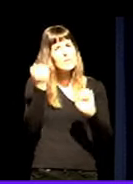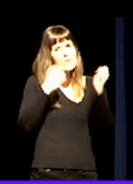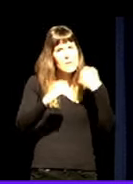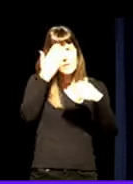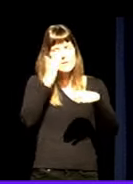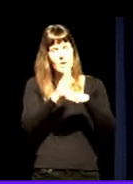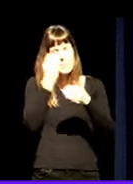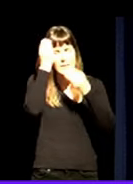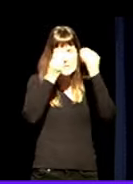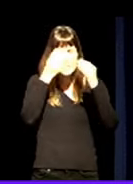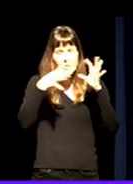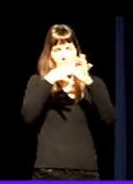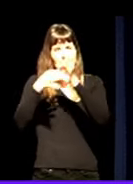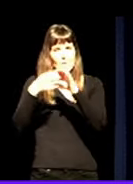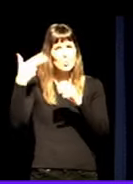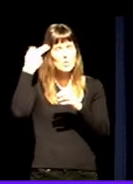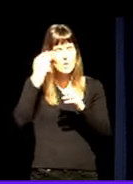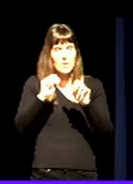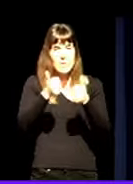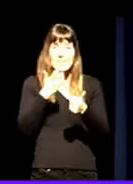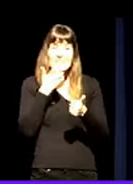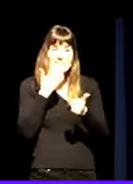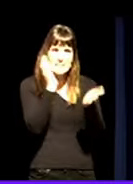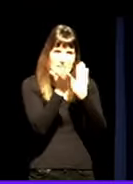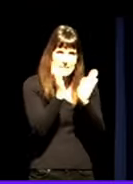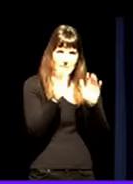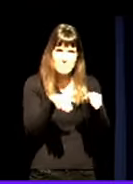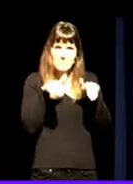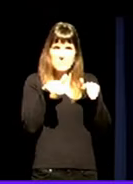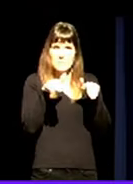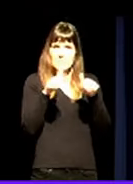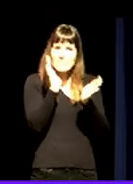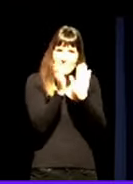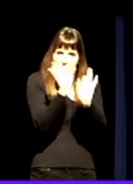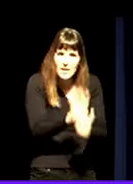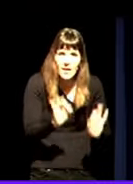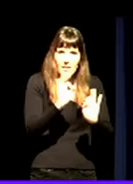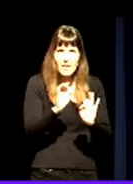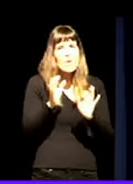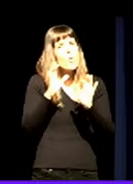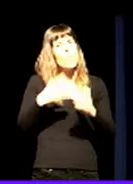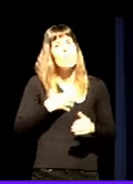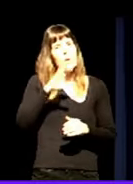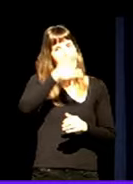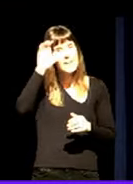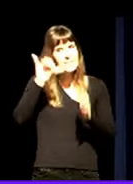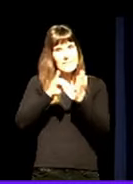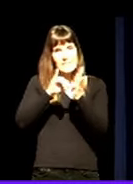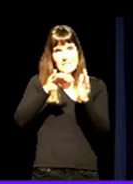y de no intervenir, nos acercaremos, nos acercaremos a nosotros de nuestros países del entorno.